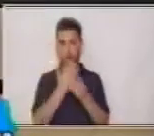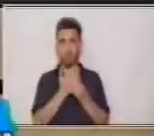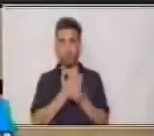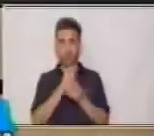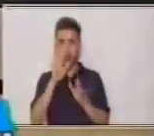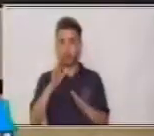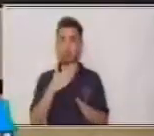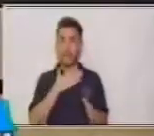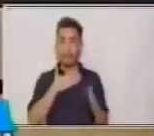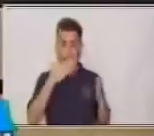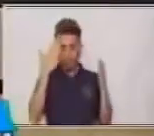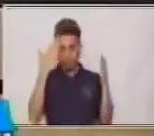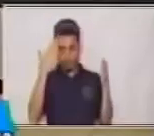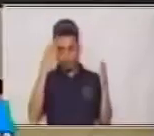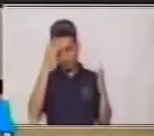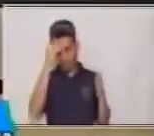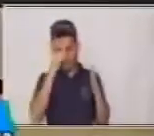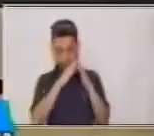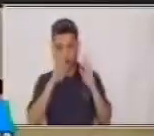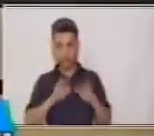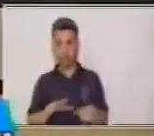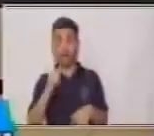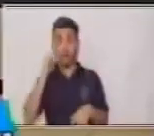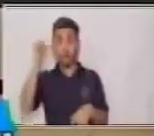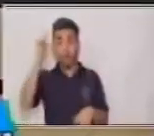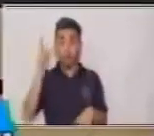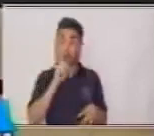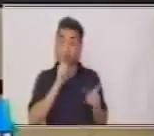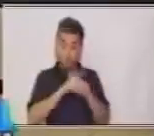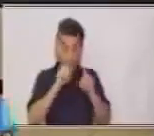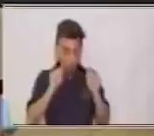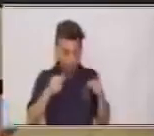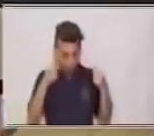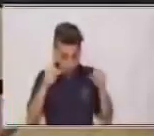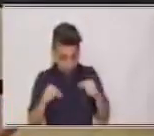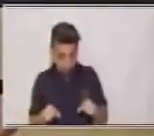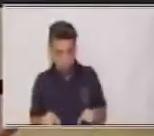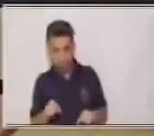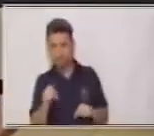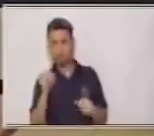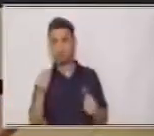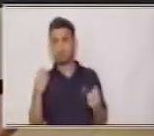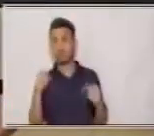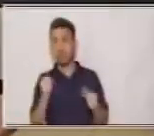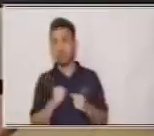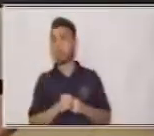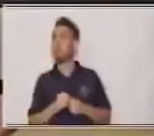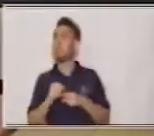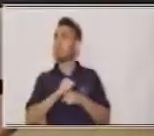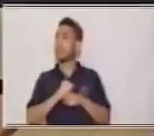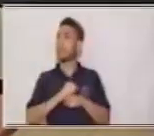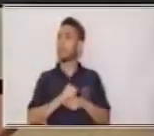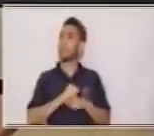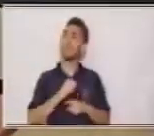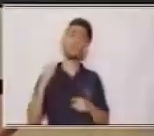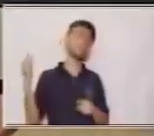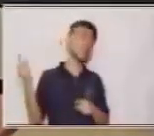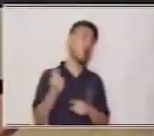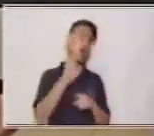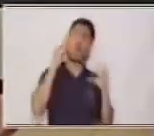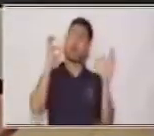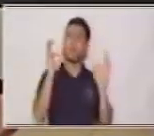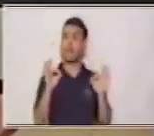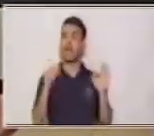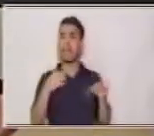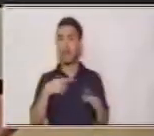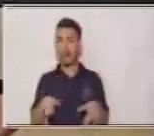un adulto en casa te revise lo que estás trabajando. Así es, recuerda que debes de poner en práctica todos los contenidos que hemos